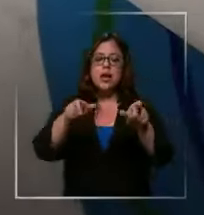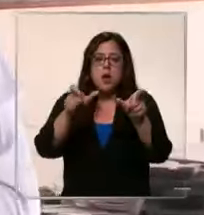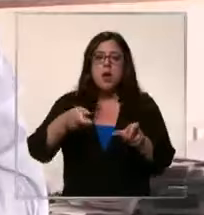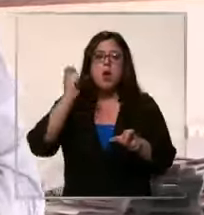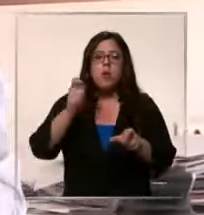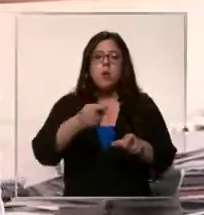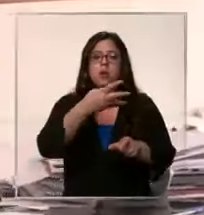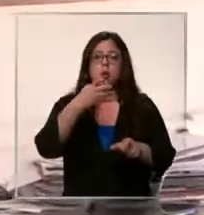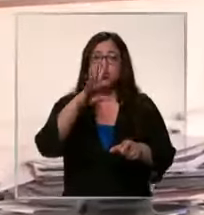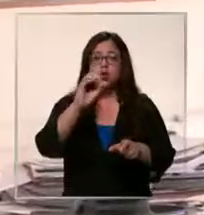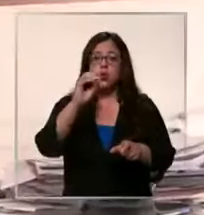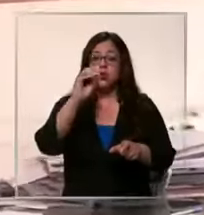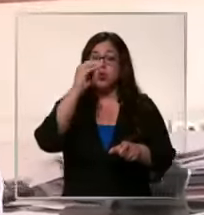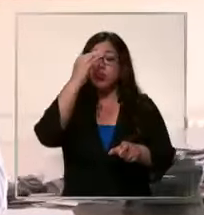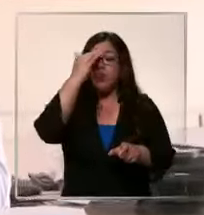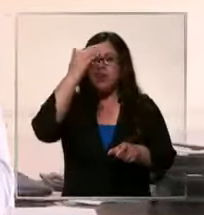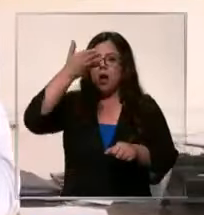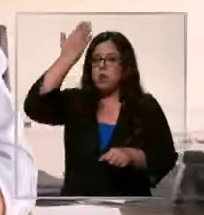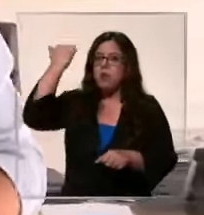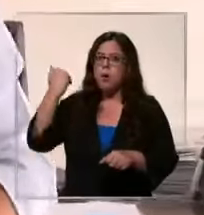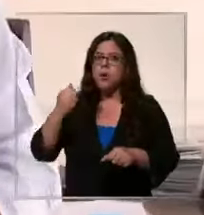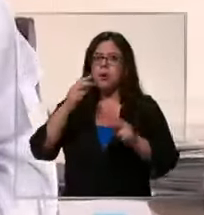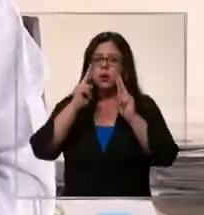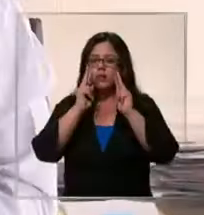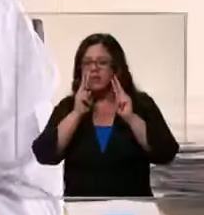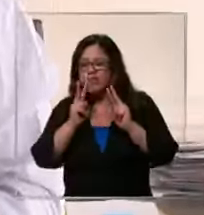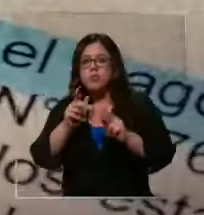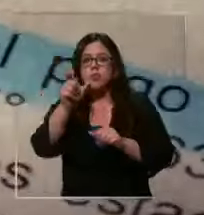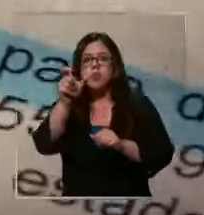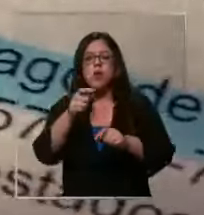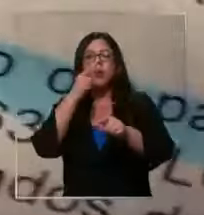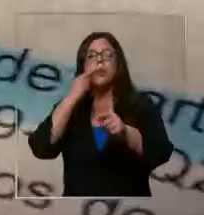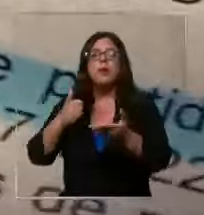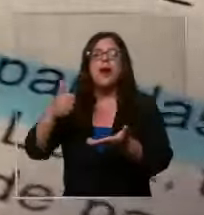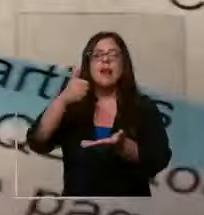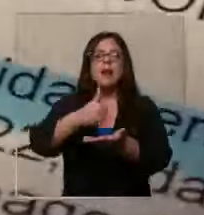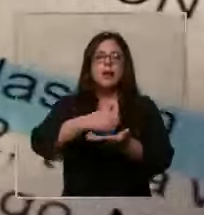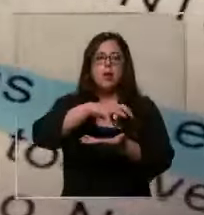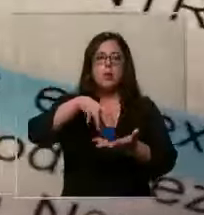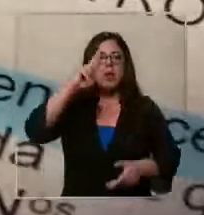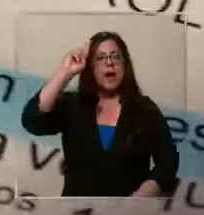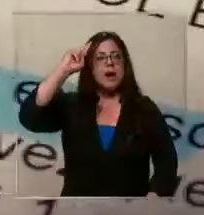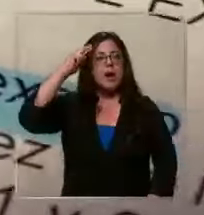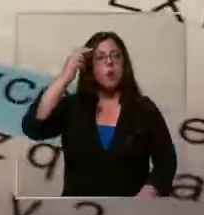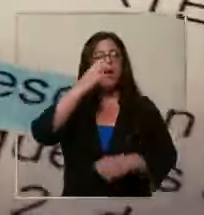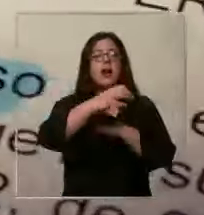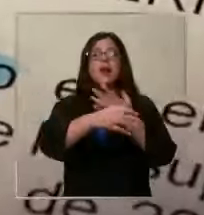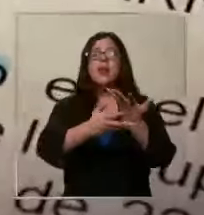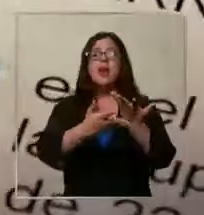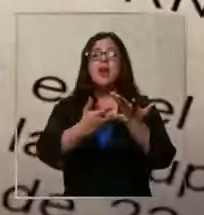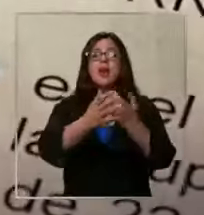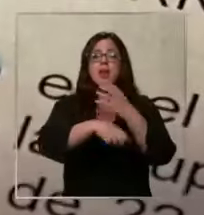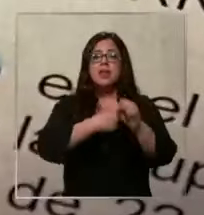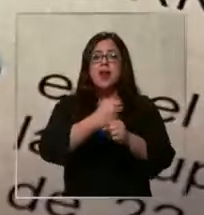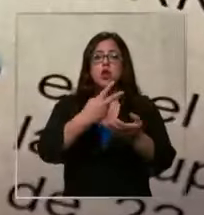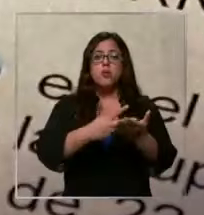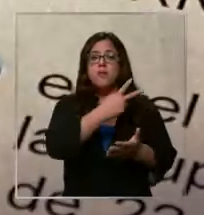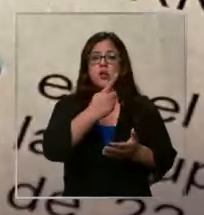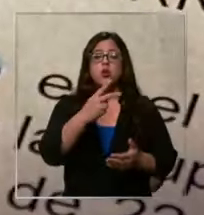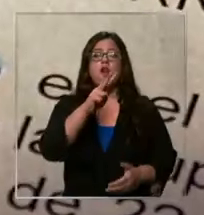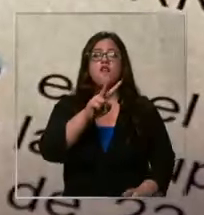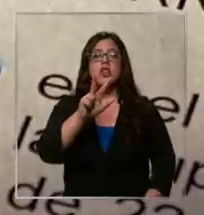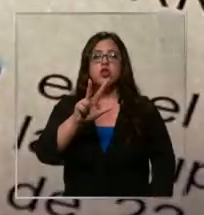450 días puso en el ojo del huracán a Juan Ramón Godoy, alcalde de Rancagua desde el 28 de junio de 2021.